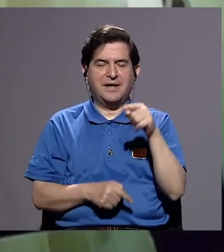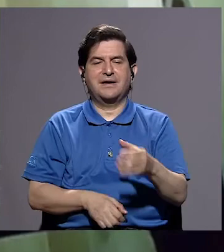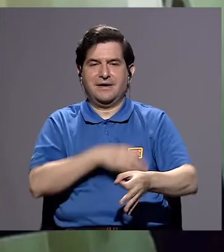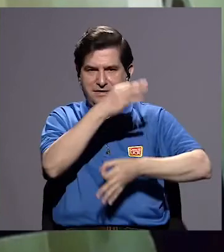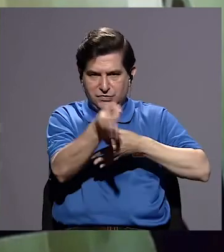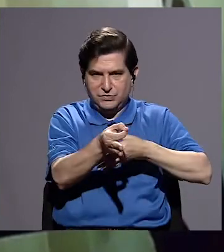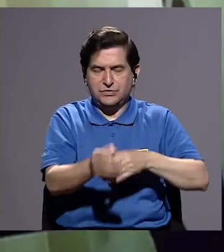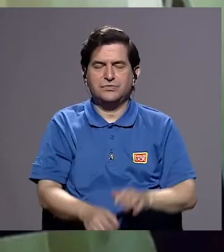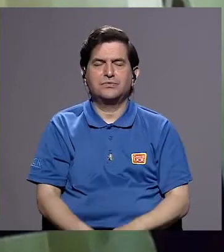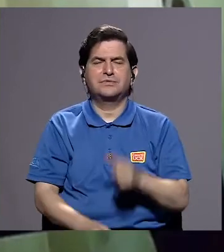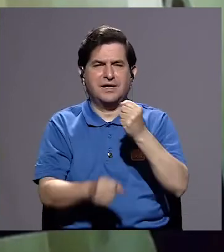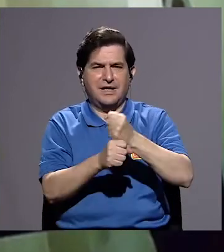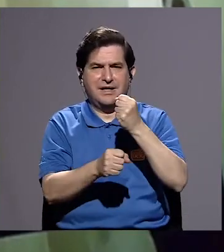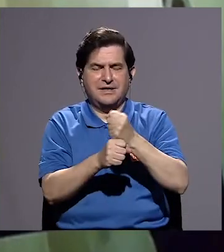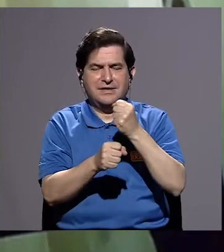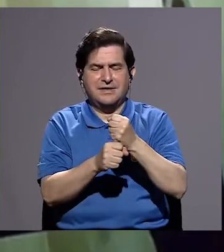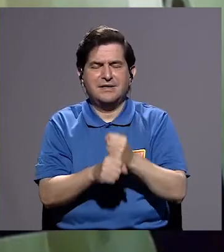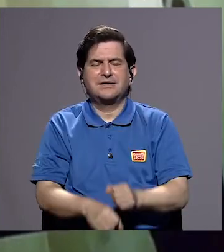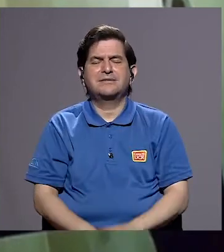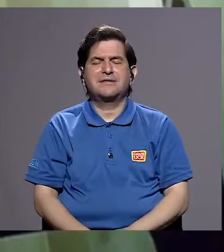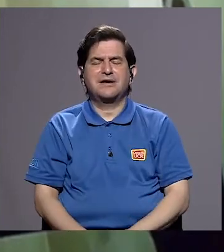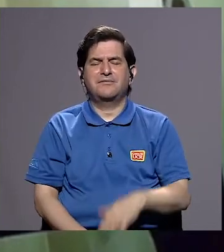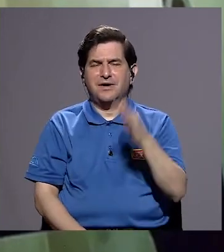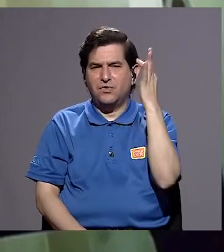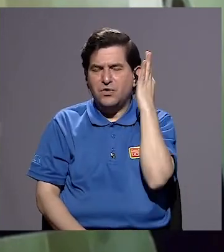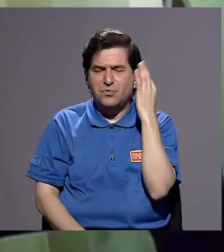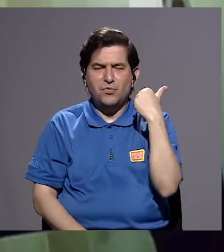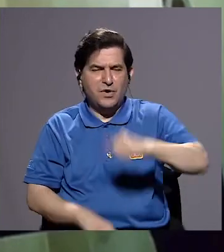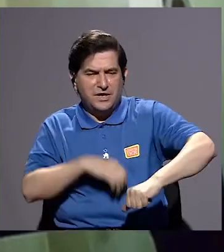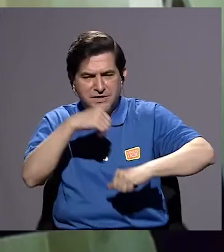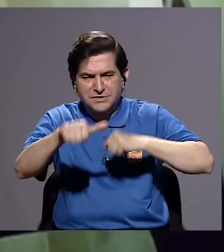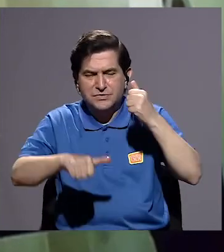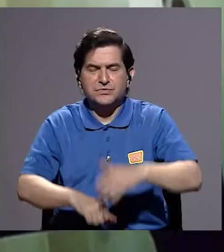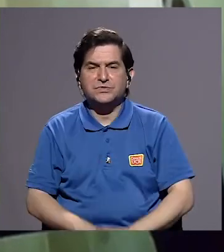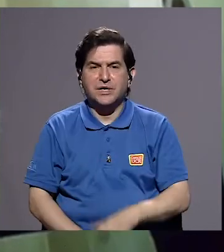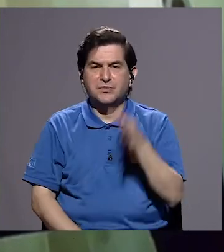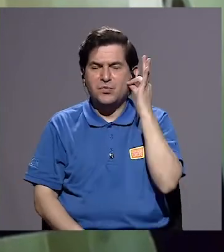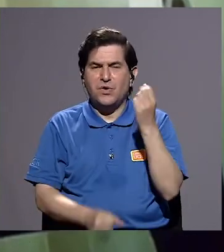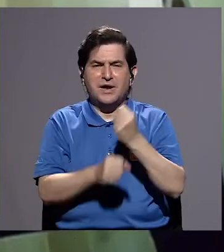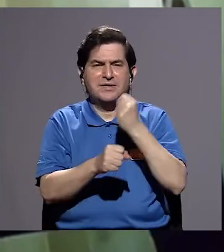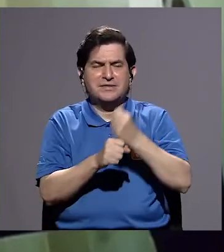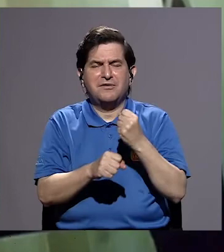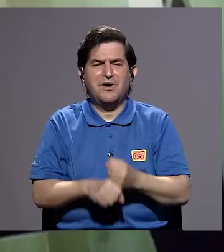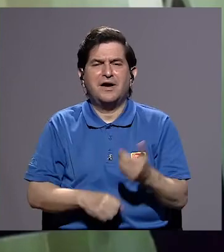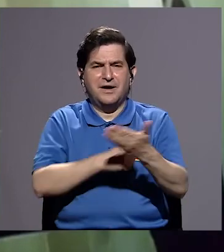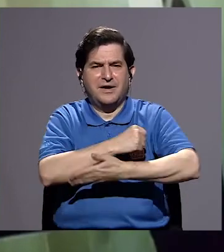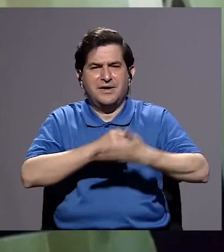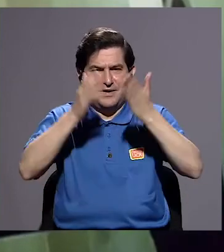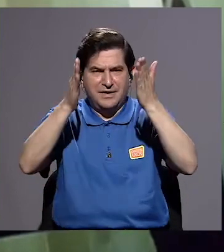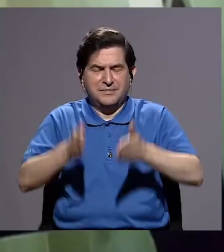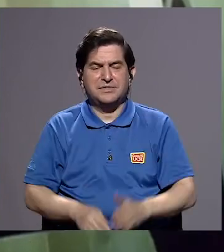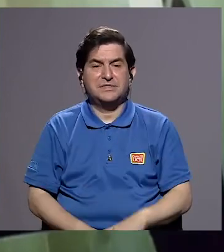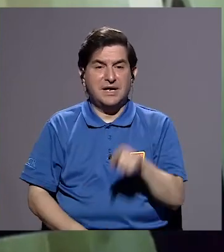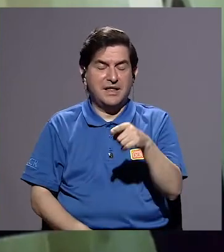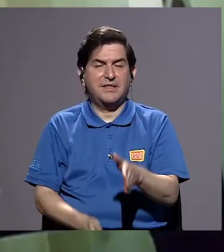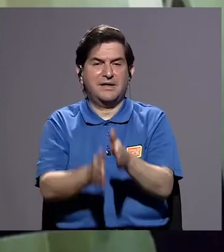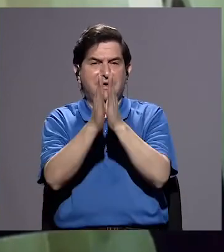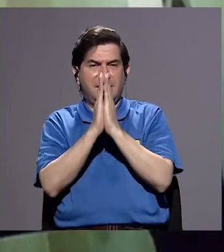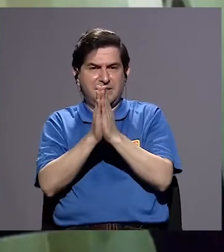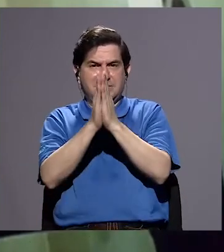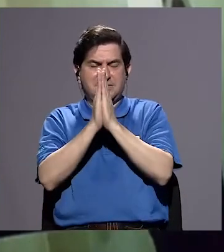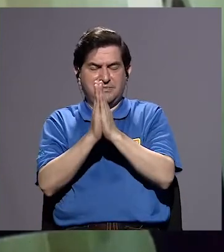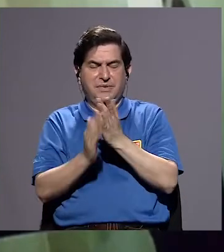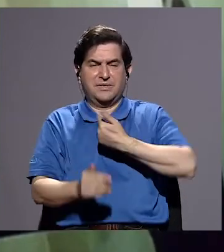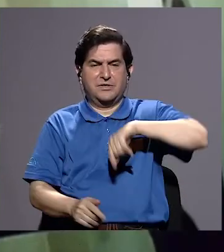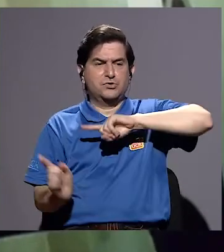por las mujeres trabajadoras, por las mujeres que trabajaban en el campo. Esa fue una moción que